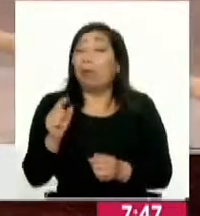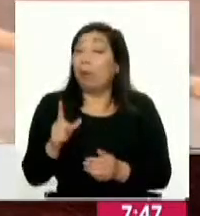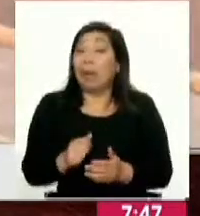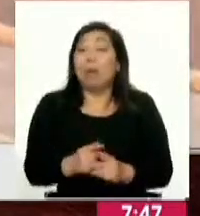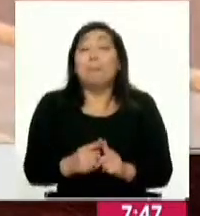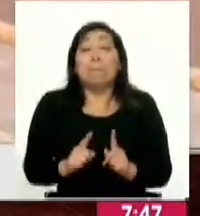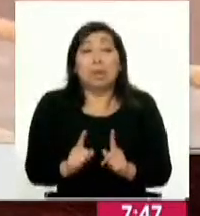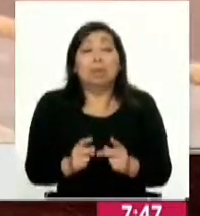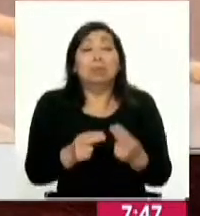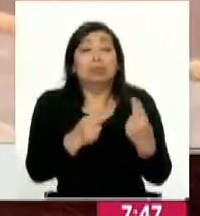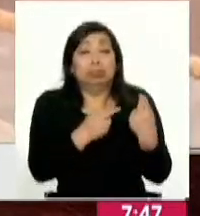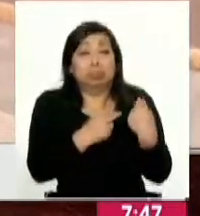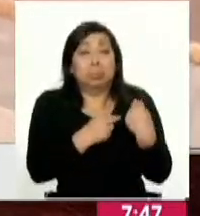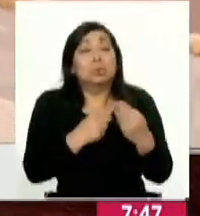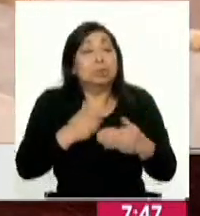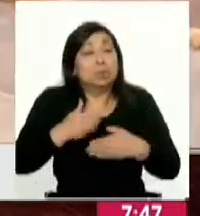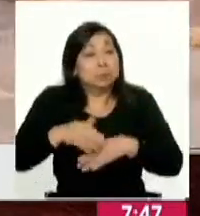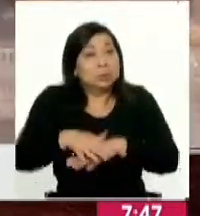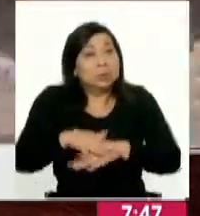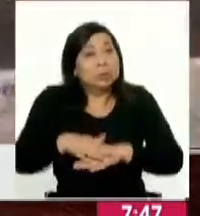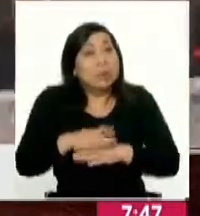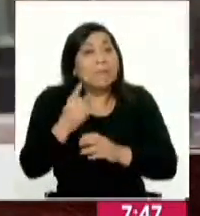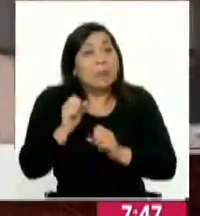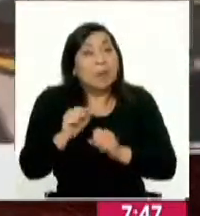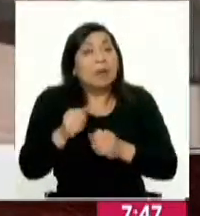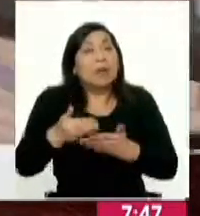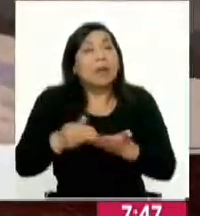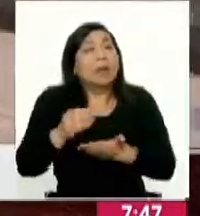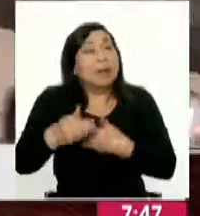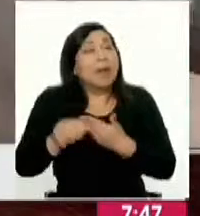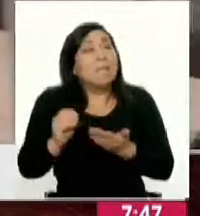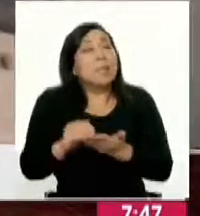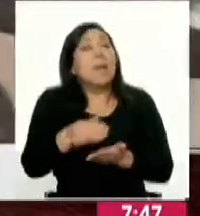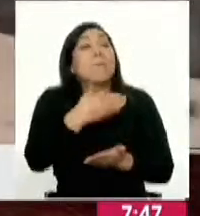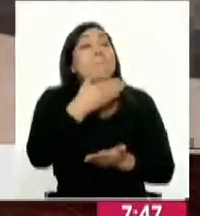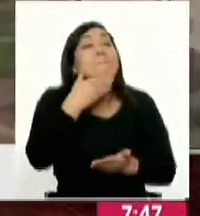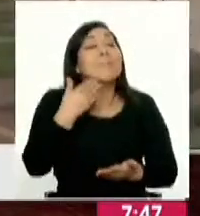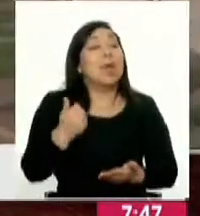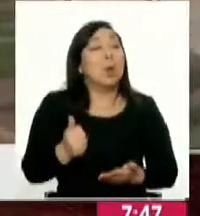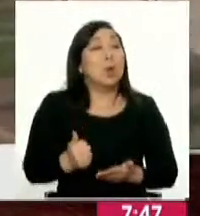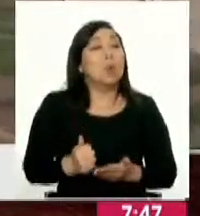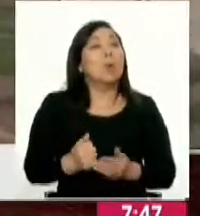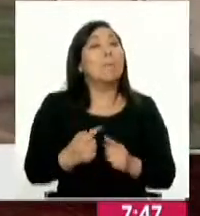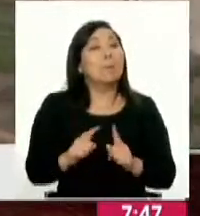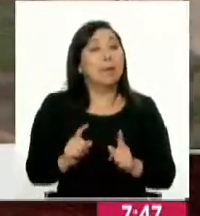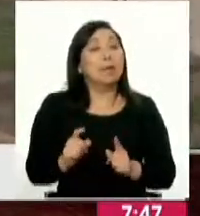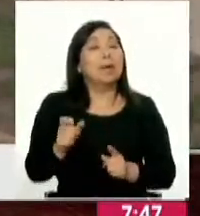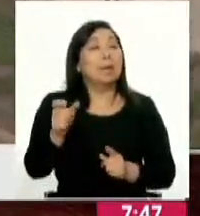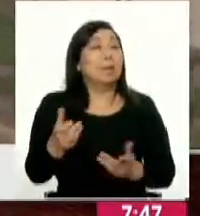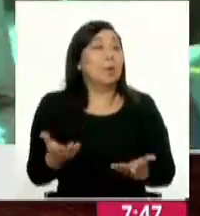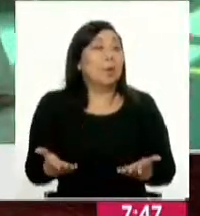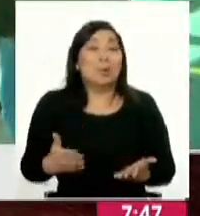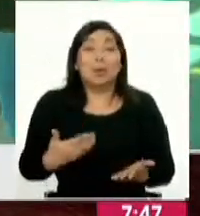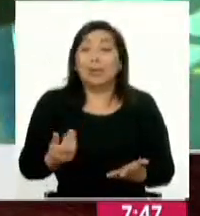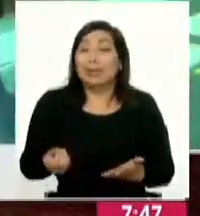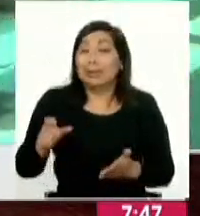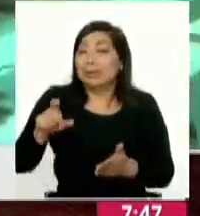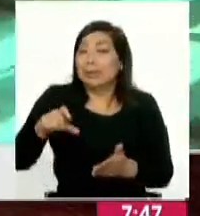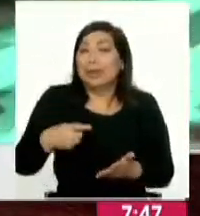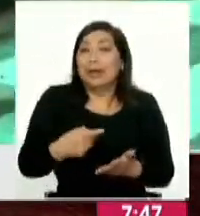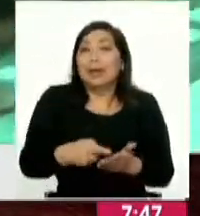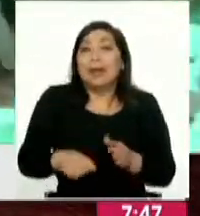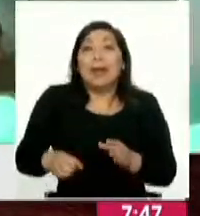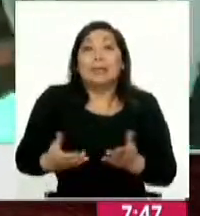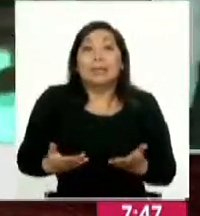pero nuestro compromiso es ir gestionando los recursos para que cada vez las cosas funcionen lógico más costoso es para el usuario no poder recargar y en ese